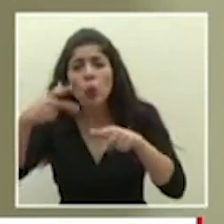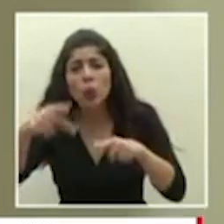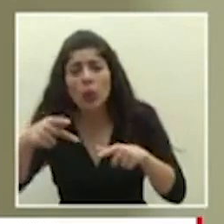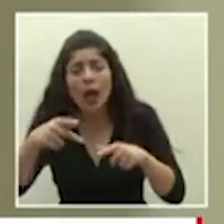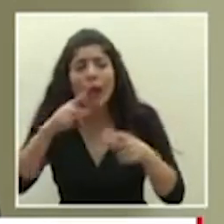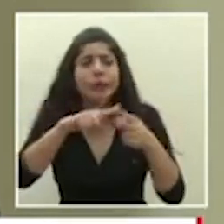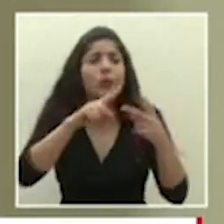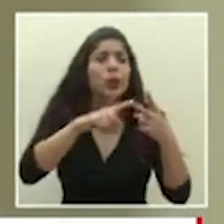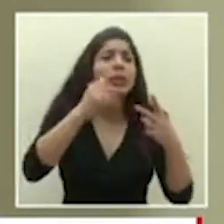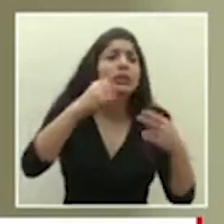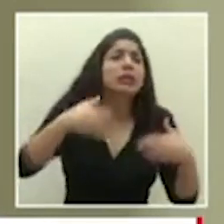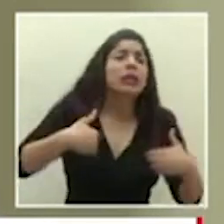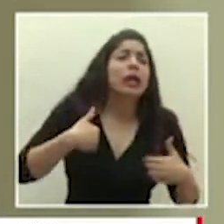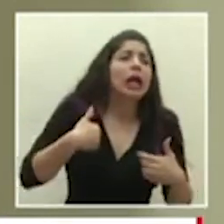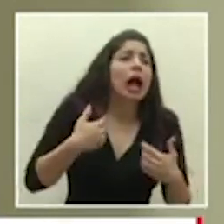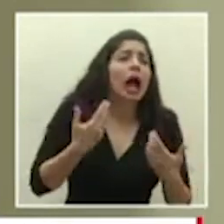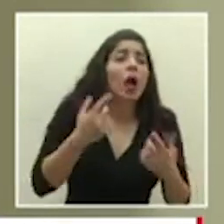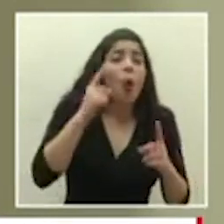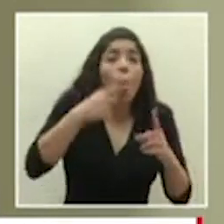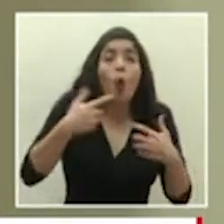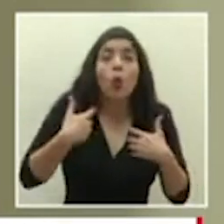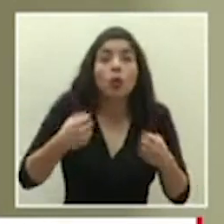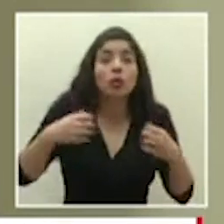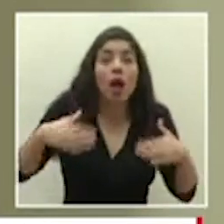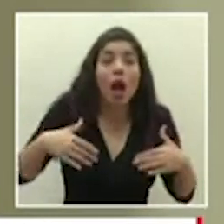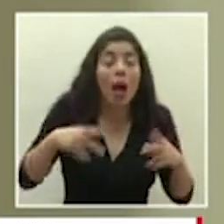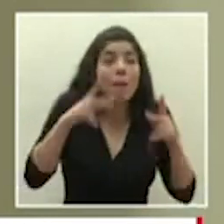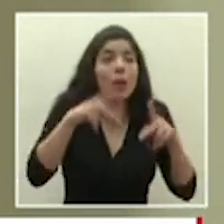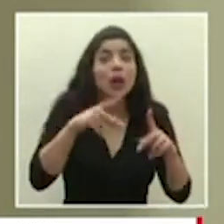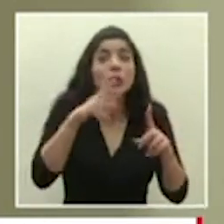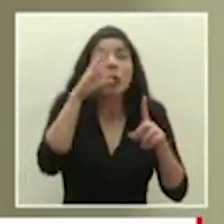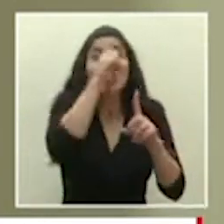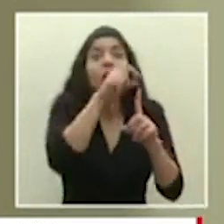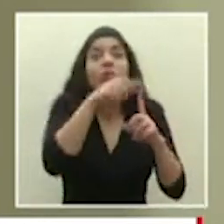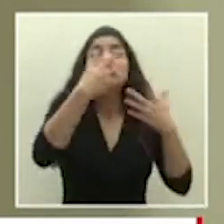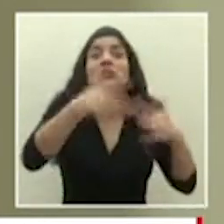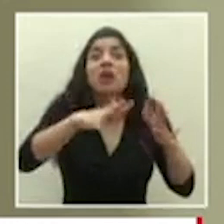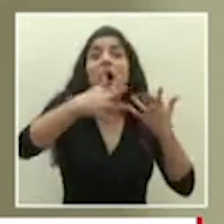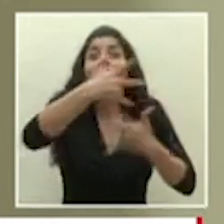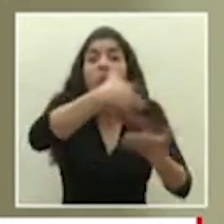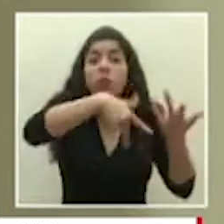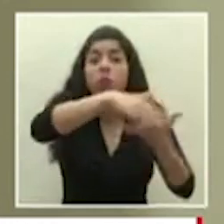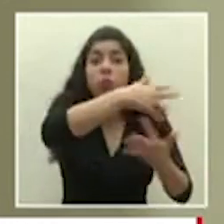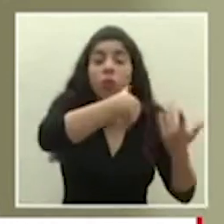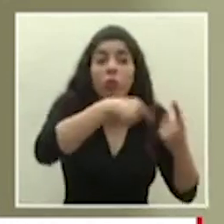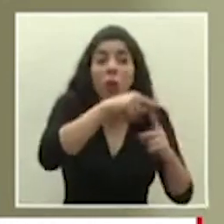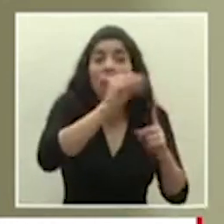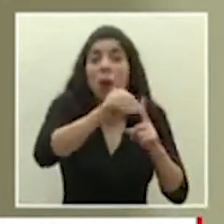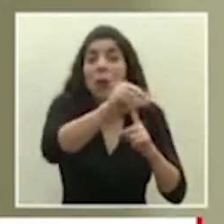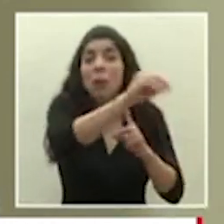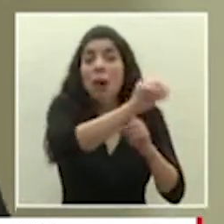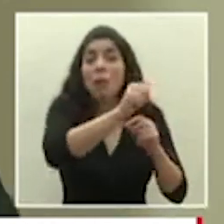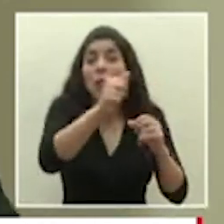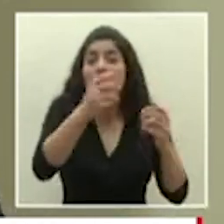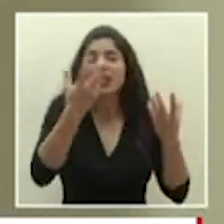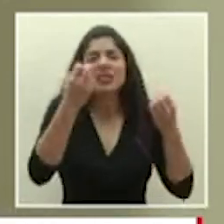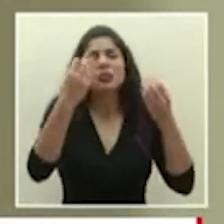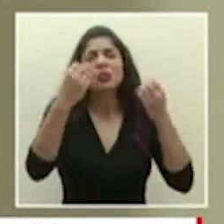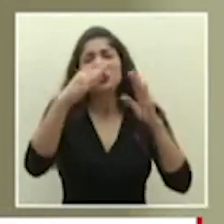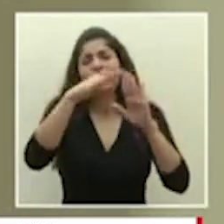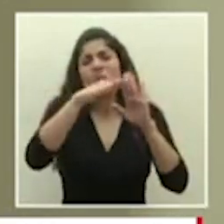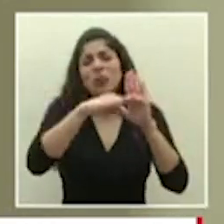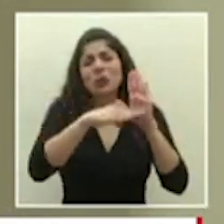si existe por ejemplo no hay órdenes sanitarias de por medio son personas que ya han estado en la comunidad y que han estado exponiendo los demás son diferentes